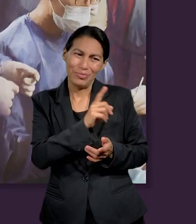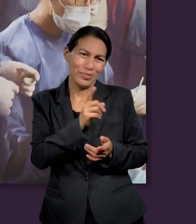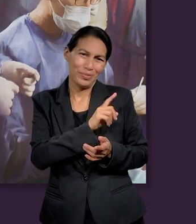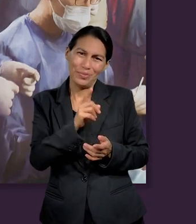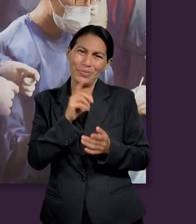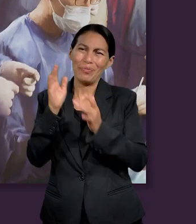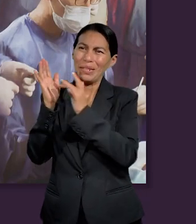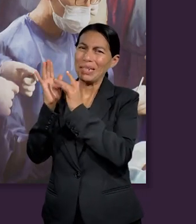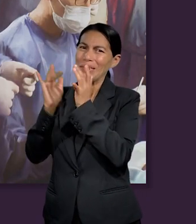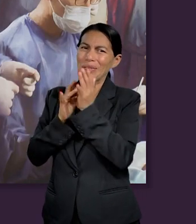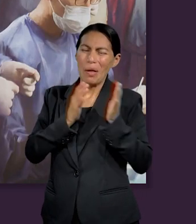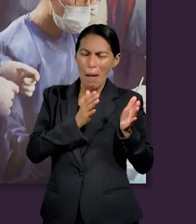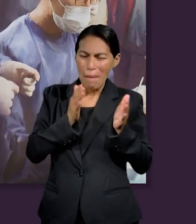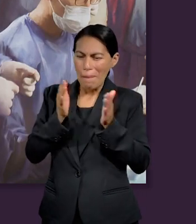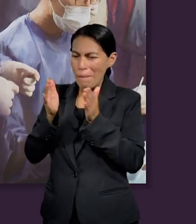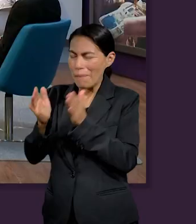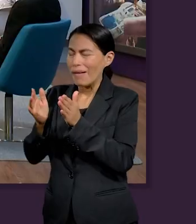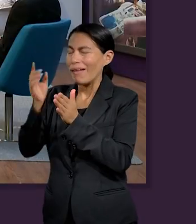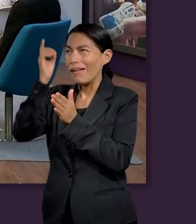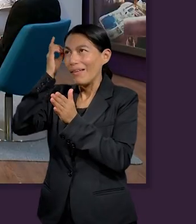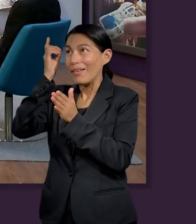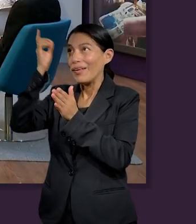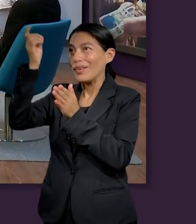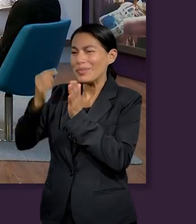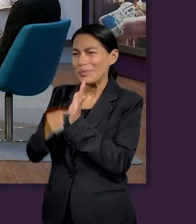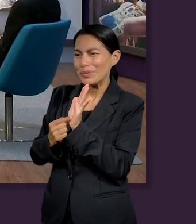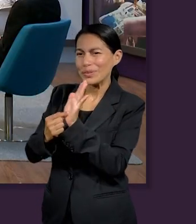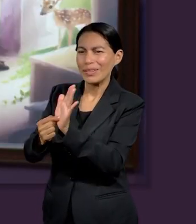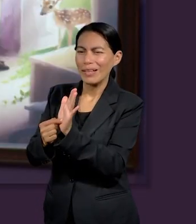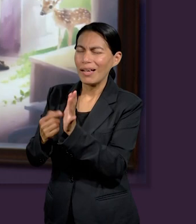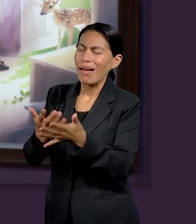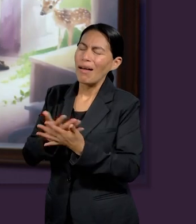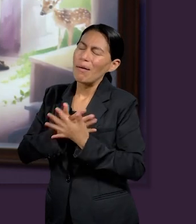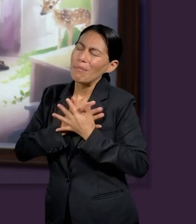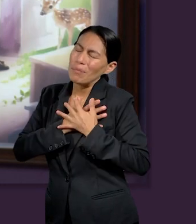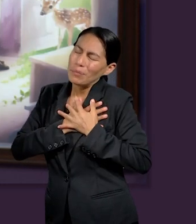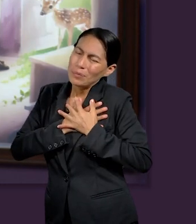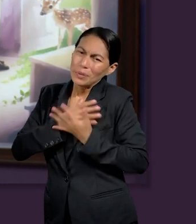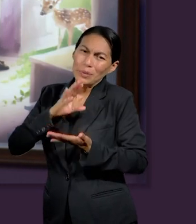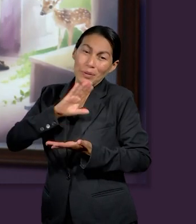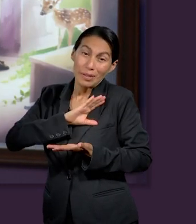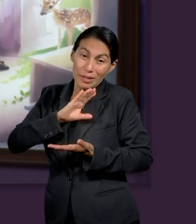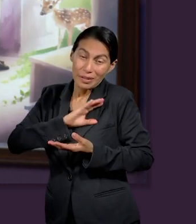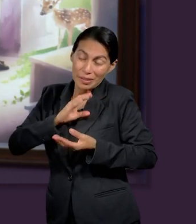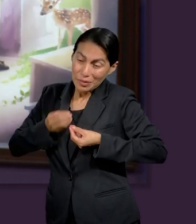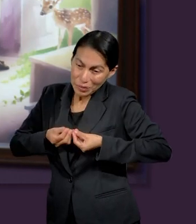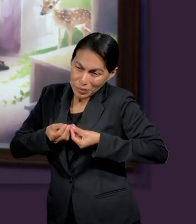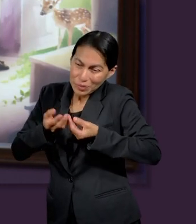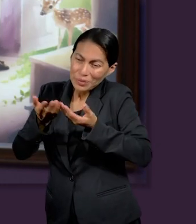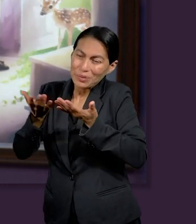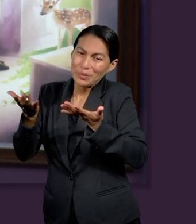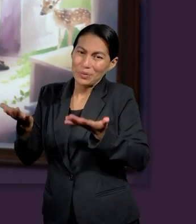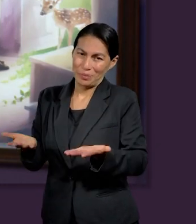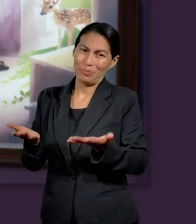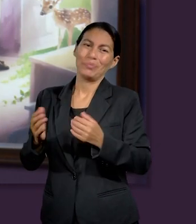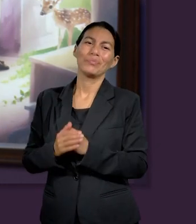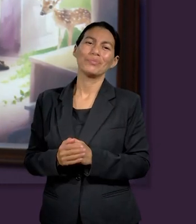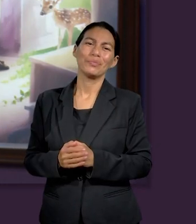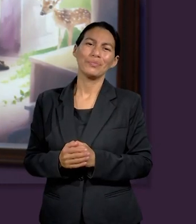Jesús lo que quería era demostrarle su plan divino, quería vencer a los romanos demostrando